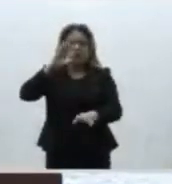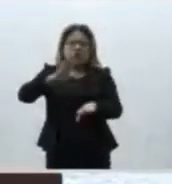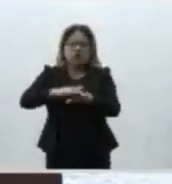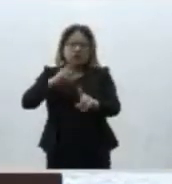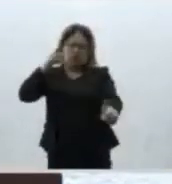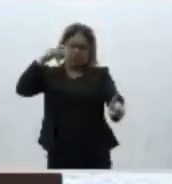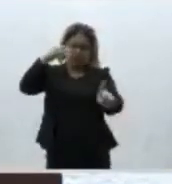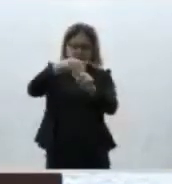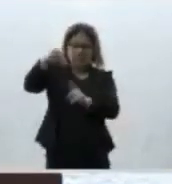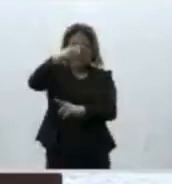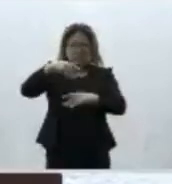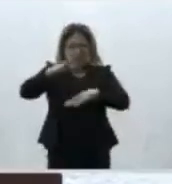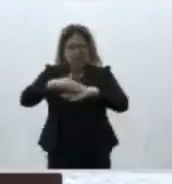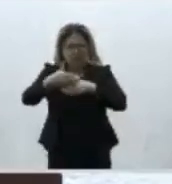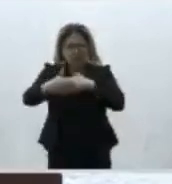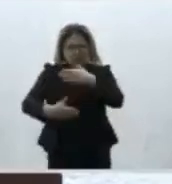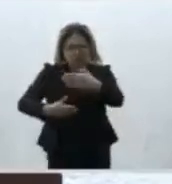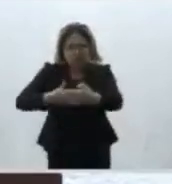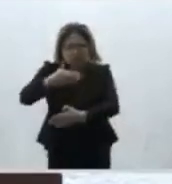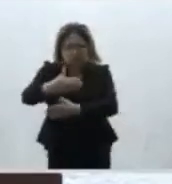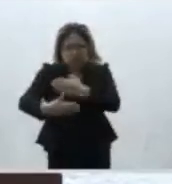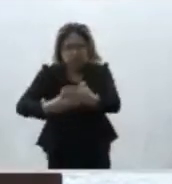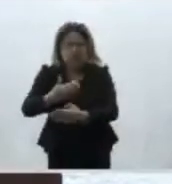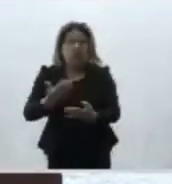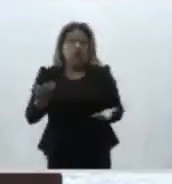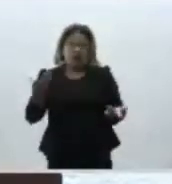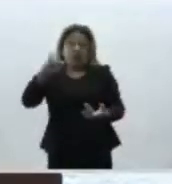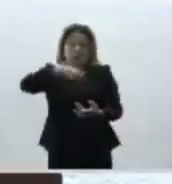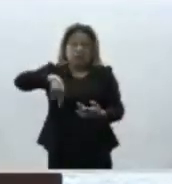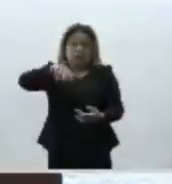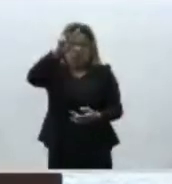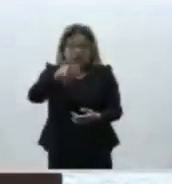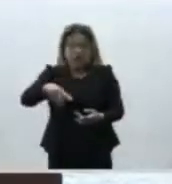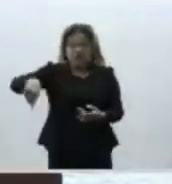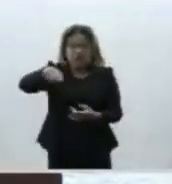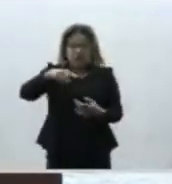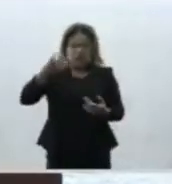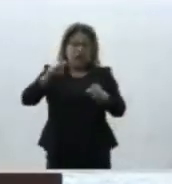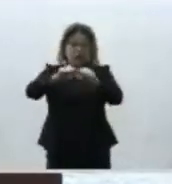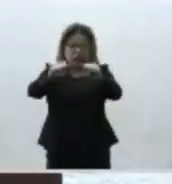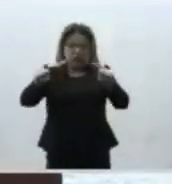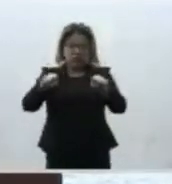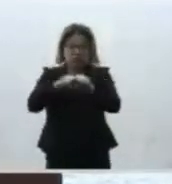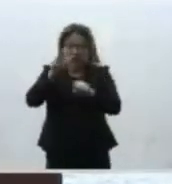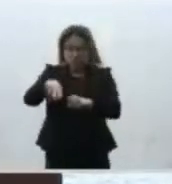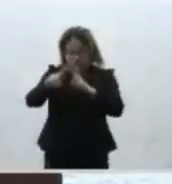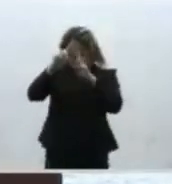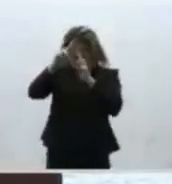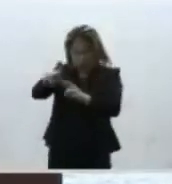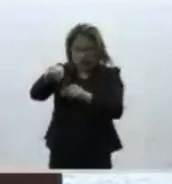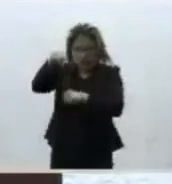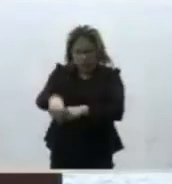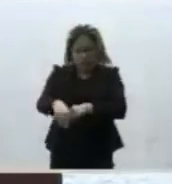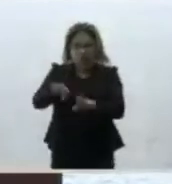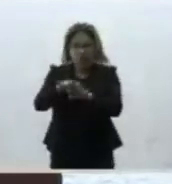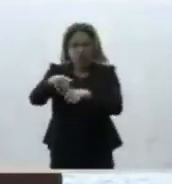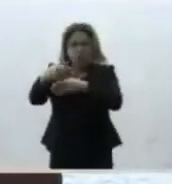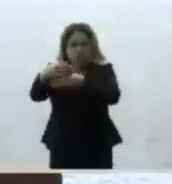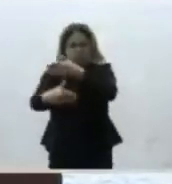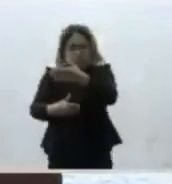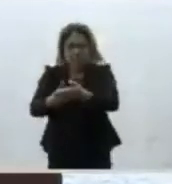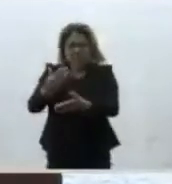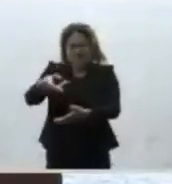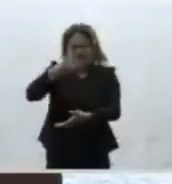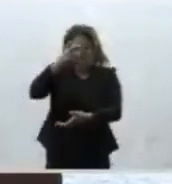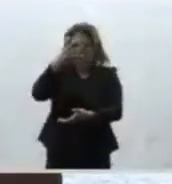de ser un órgano garante de la constitución un ejemplo de ello es que la sala superior es respetuosa y consistente en sus sentencias